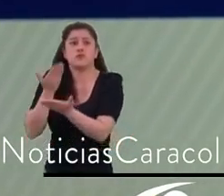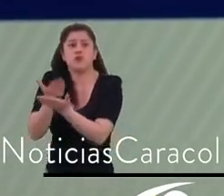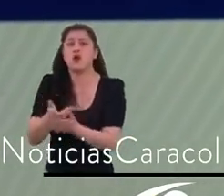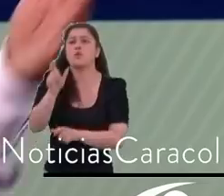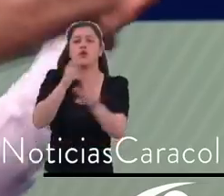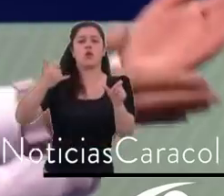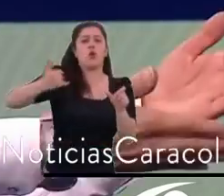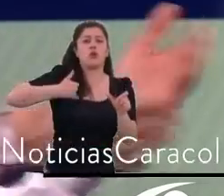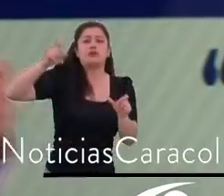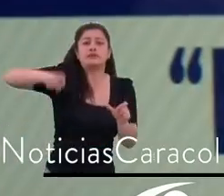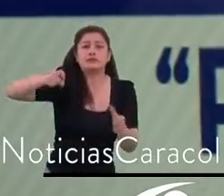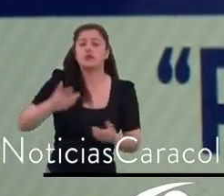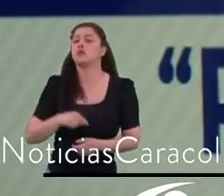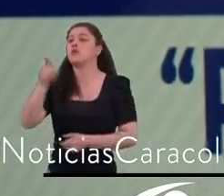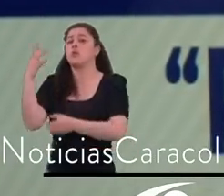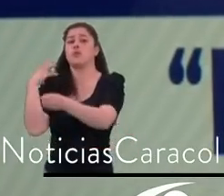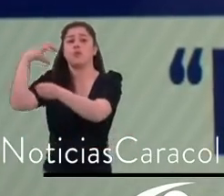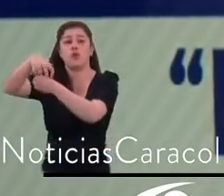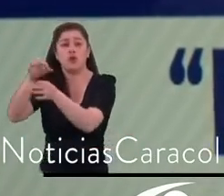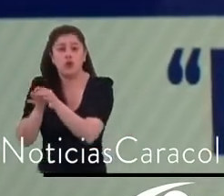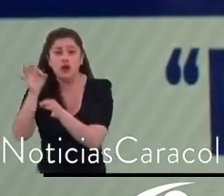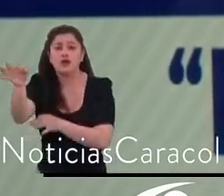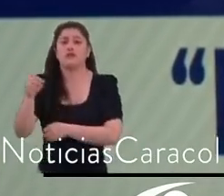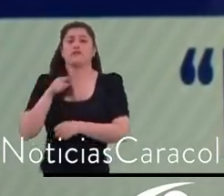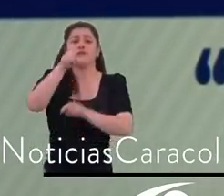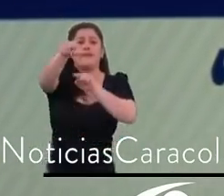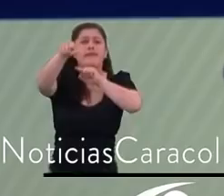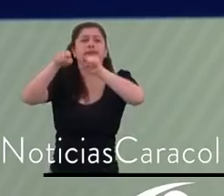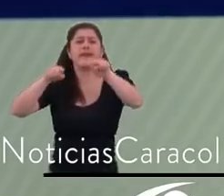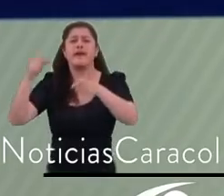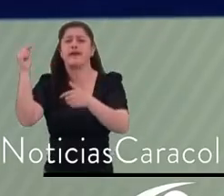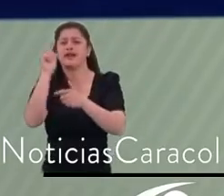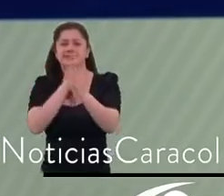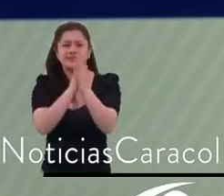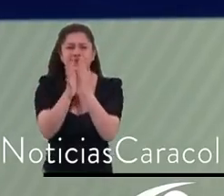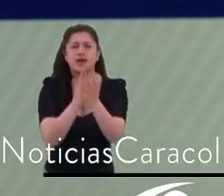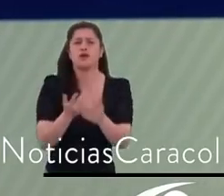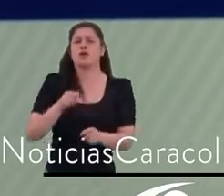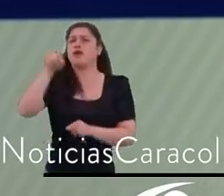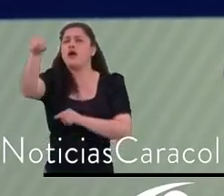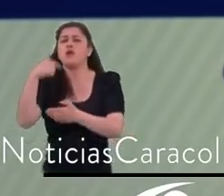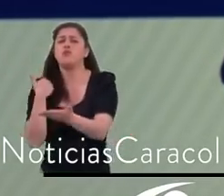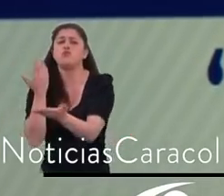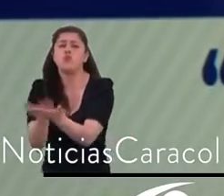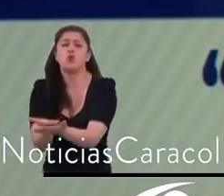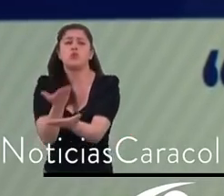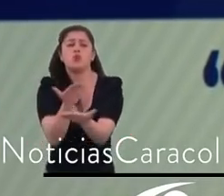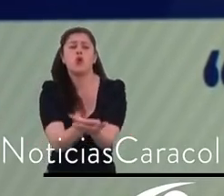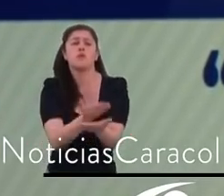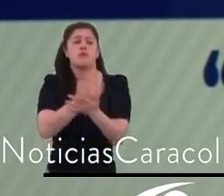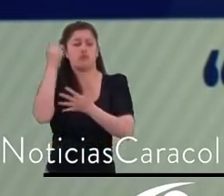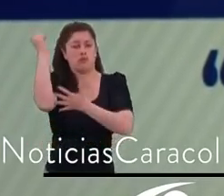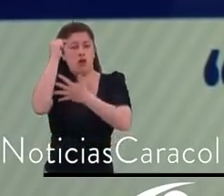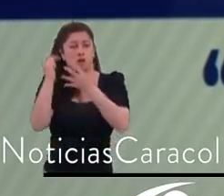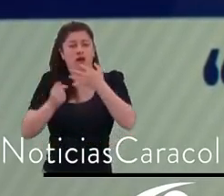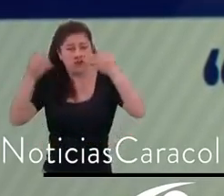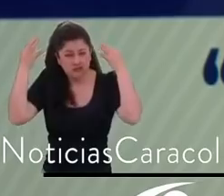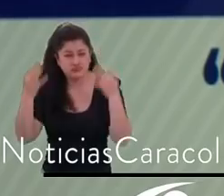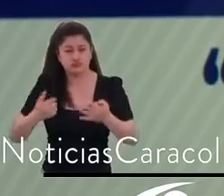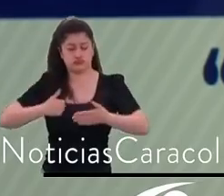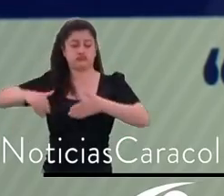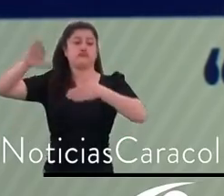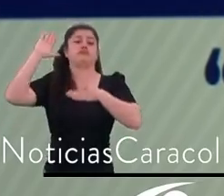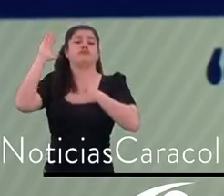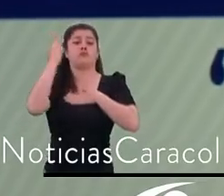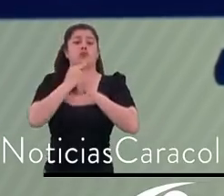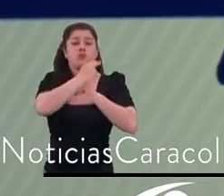pública en Ciudad Bolívar, no le toque venir hasta el centro. Para que la gente tenga, los microempresarios tengan suelo protegido. Y la democracia dice si